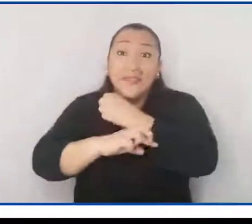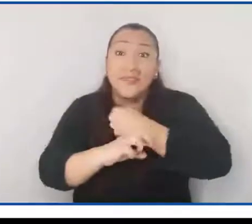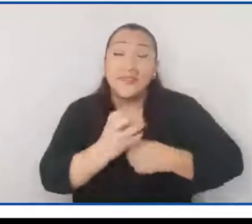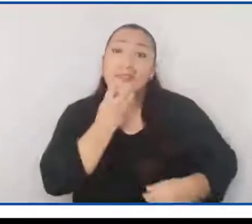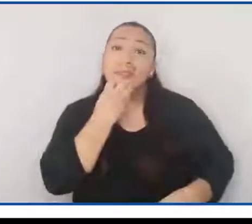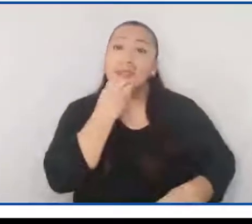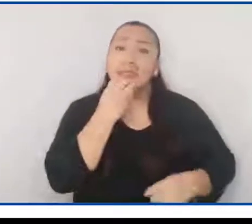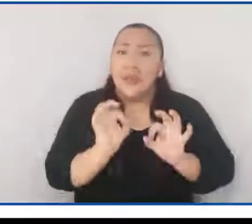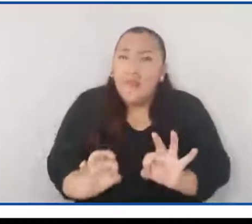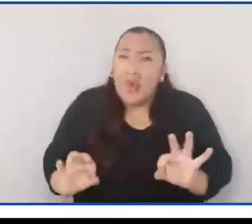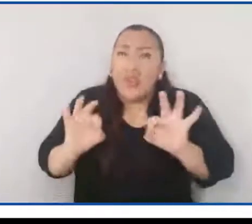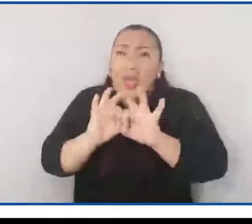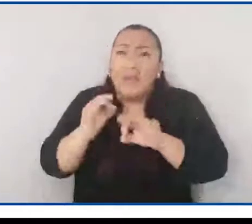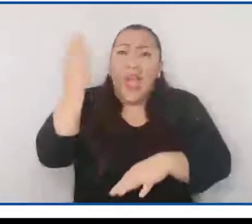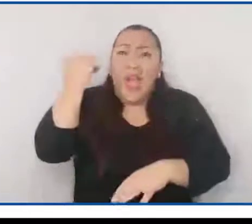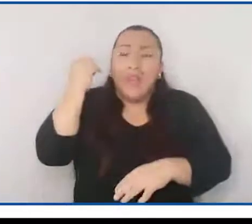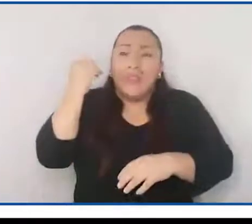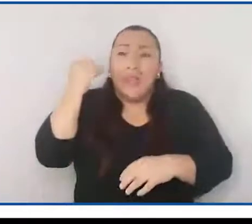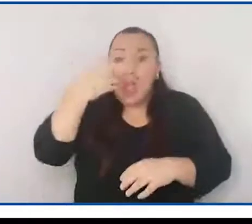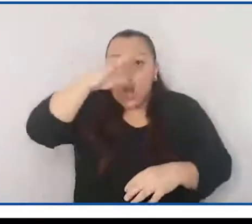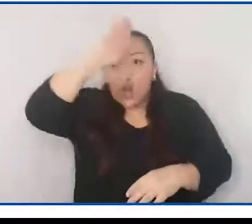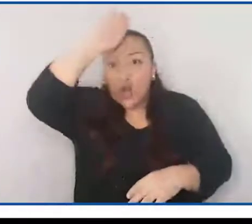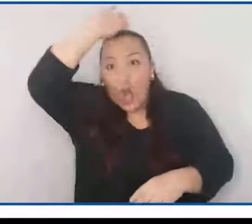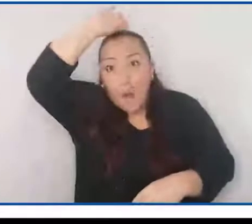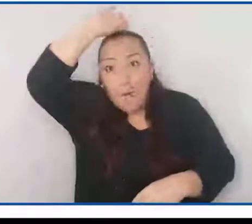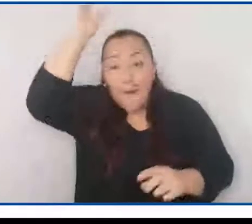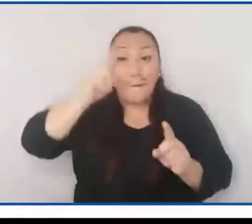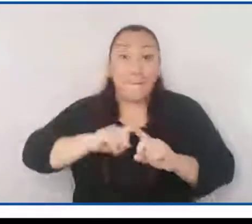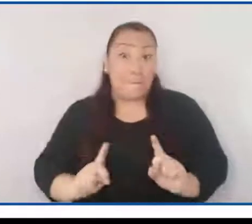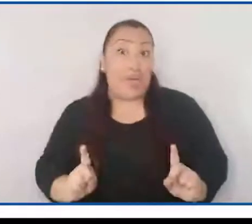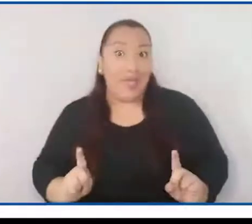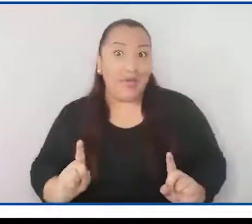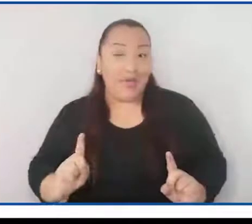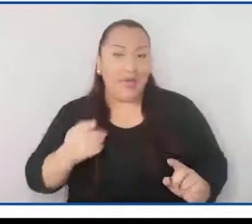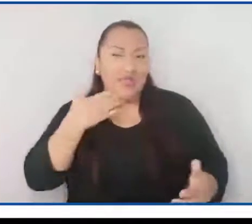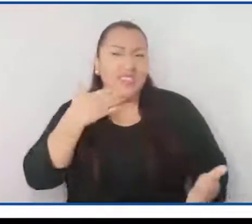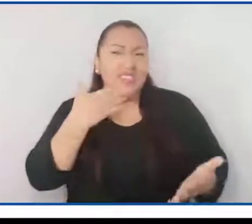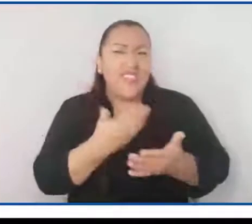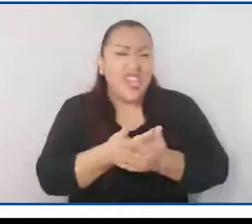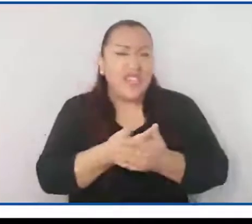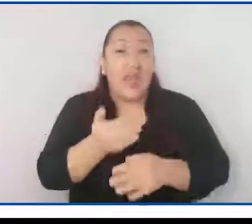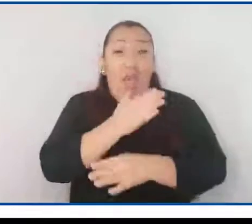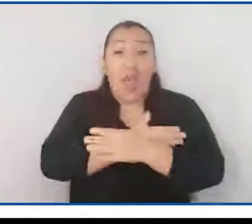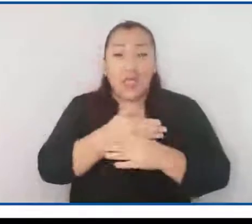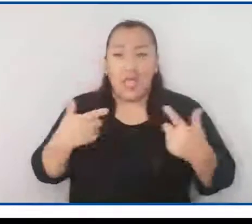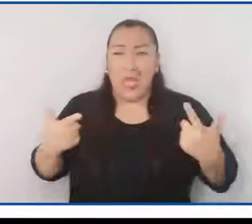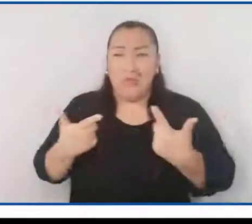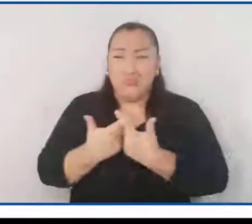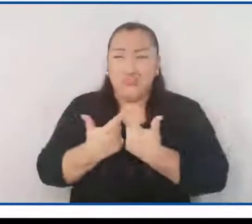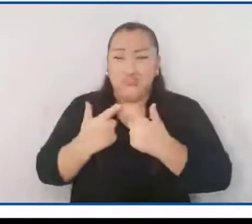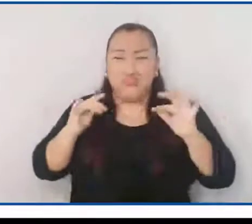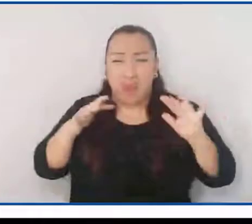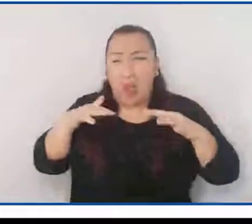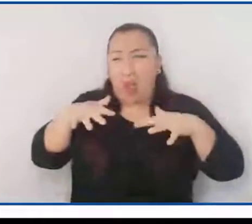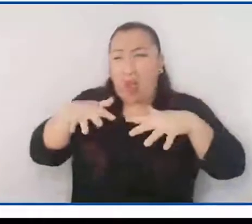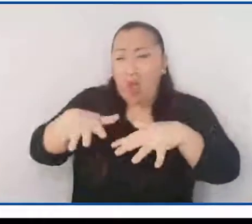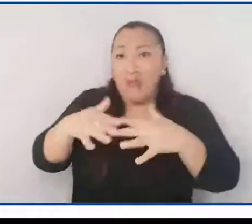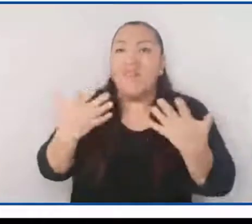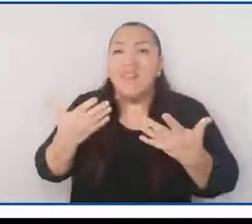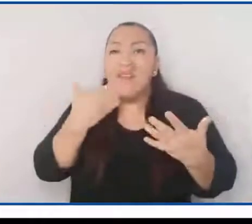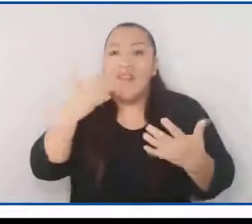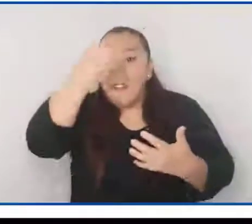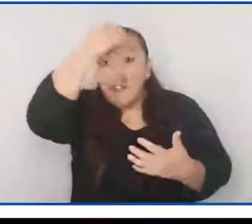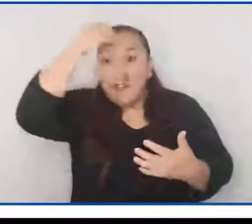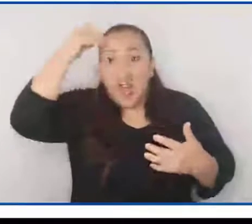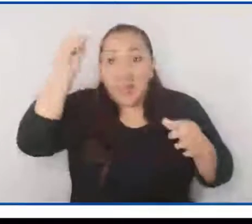y fue muy importante en Roma. Sin embargo, fue gracias a la Revolución Francesa